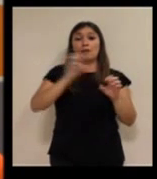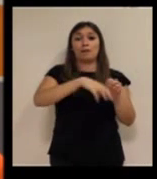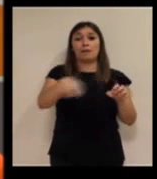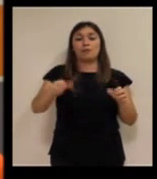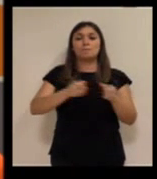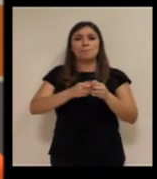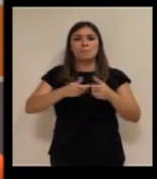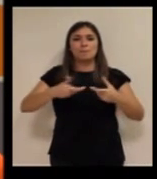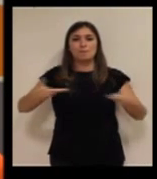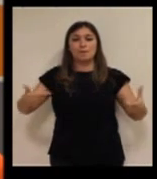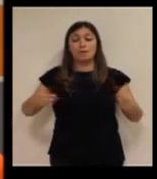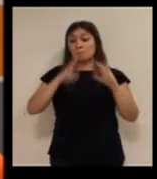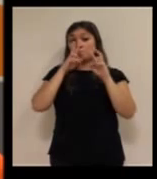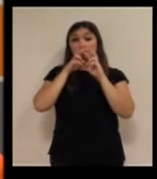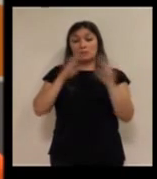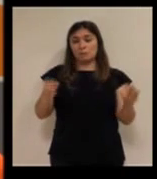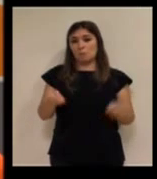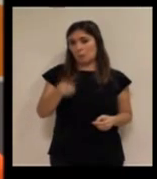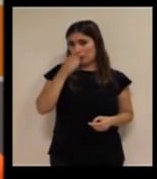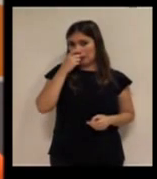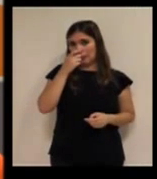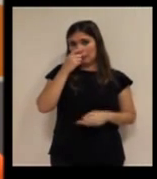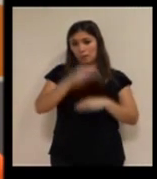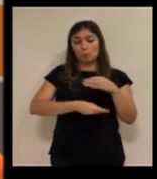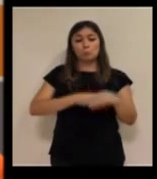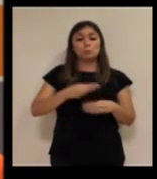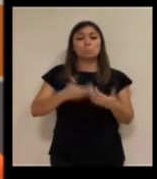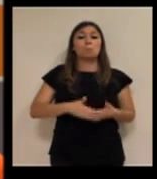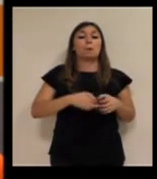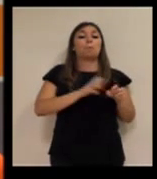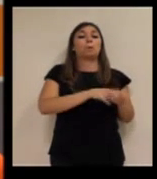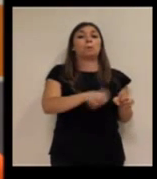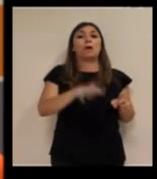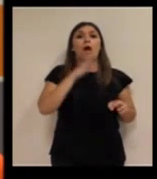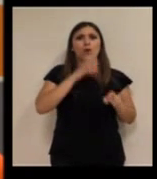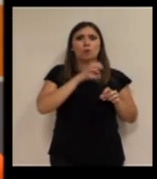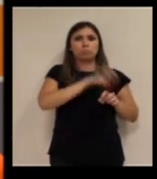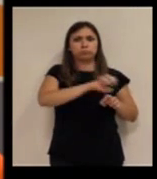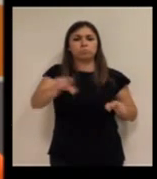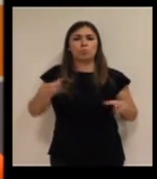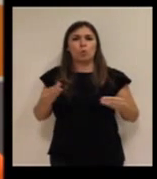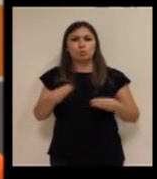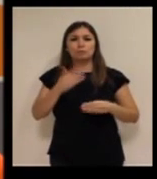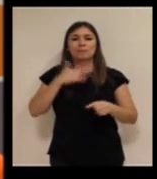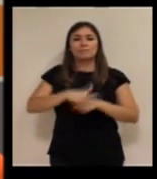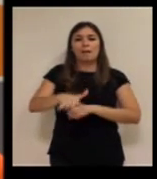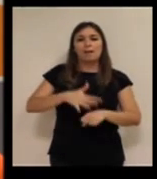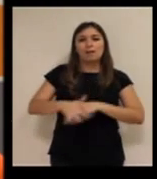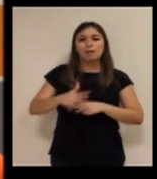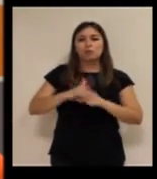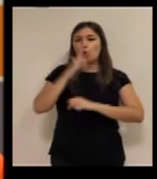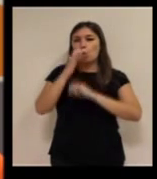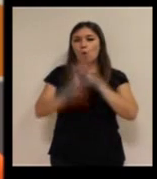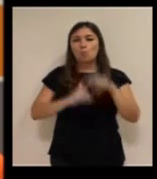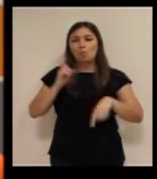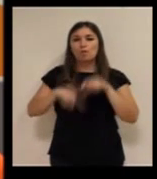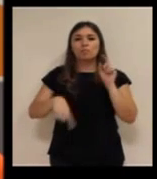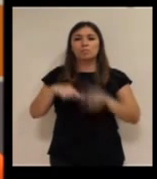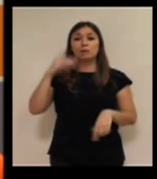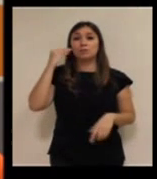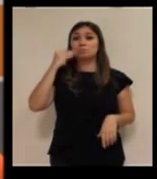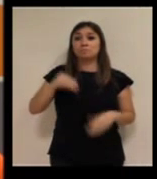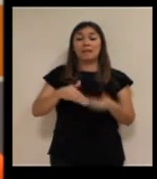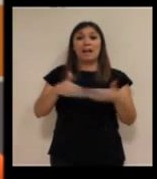de dispositivos periféricos que al principio eran muy pocos los que se utilizaban y ahora cada vez se utilizan más de gas de humo